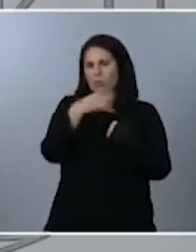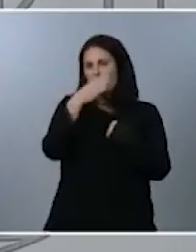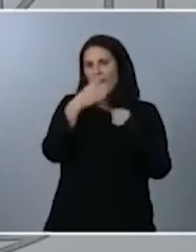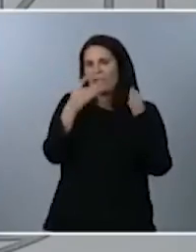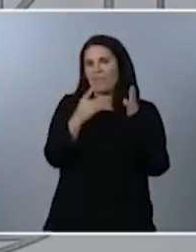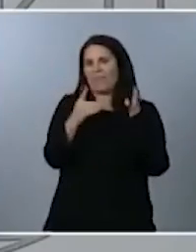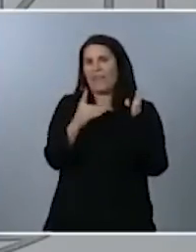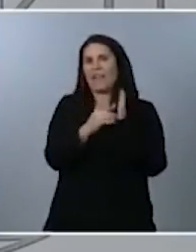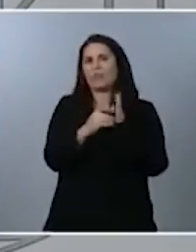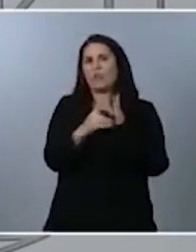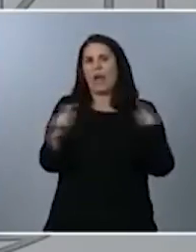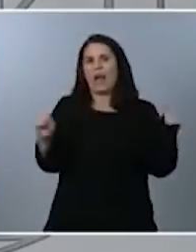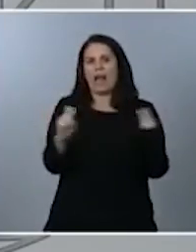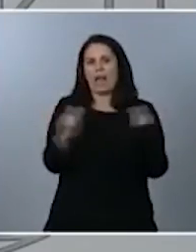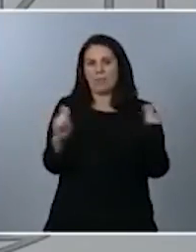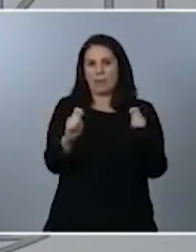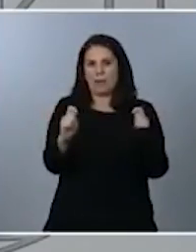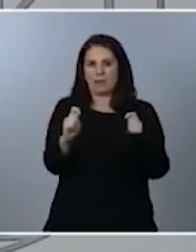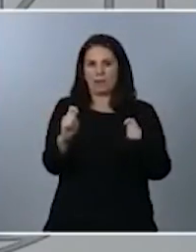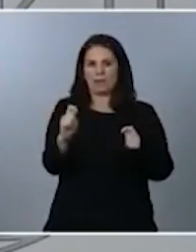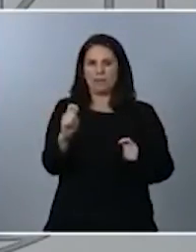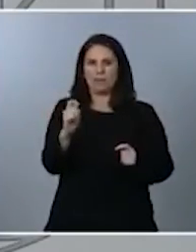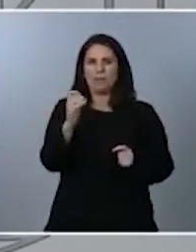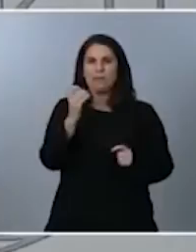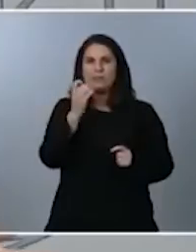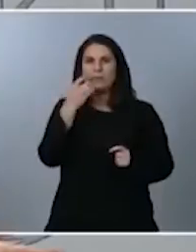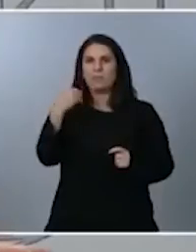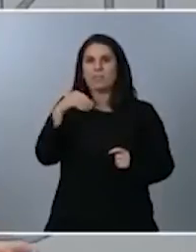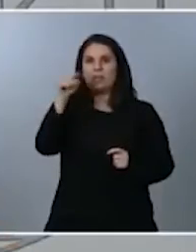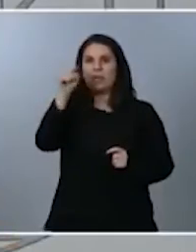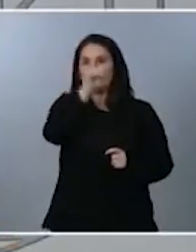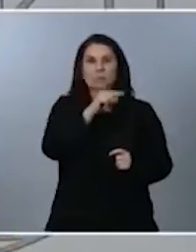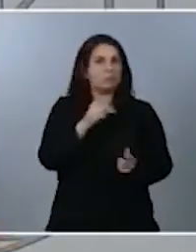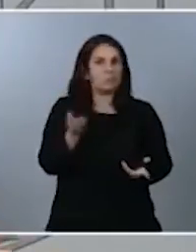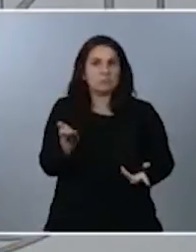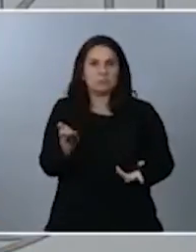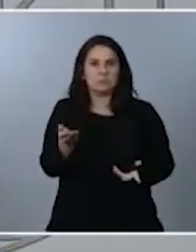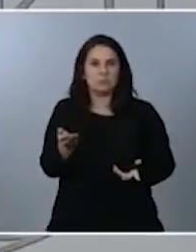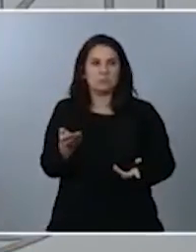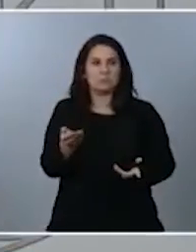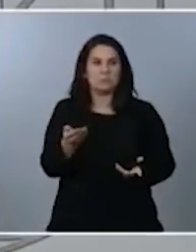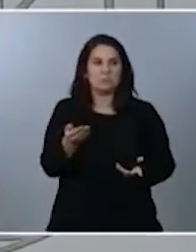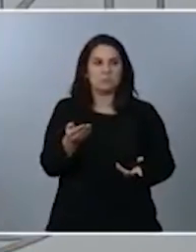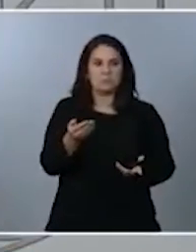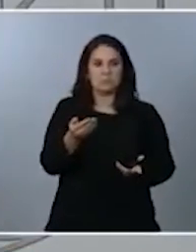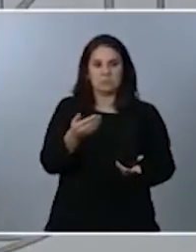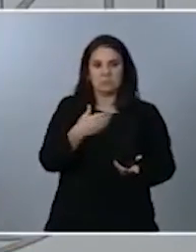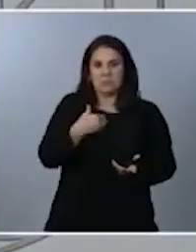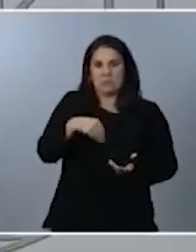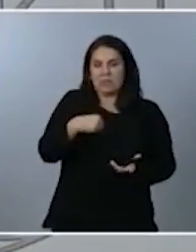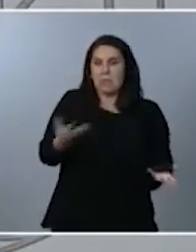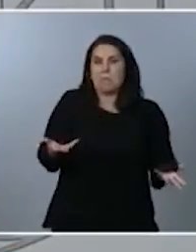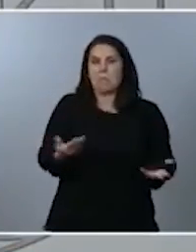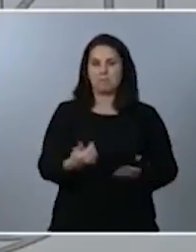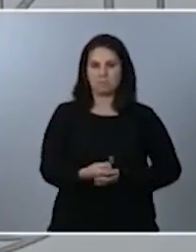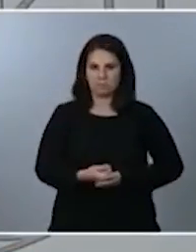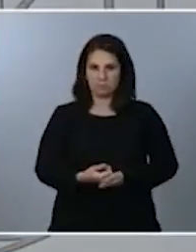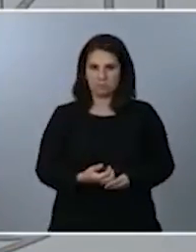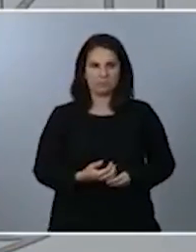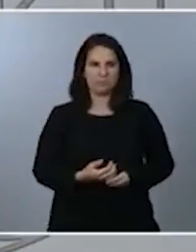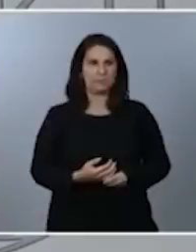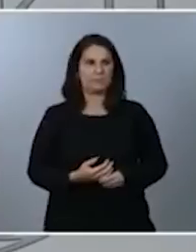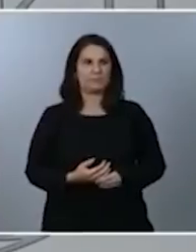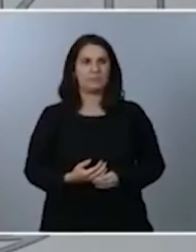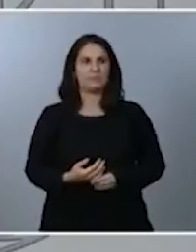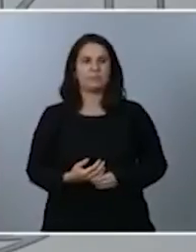presidentes autonómicos no acometen ninguna medida no tiene ningún tipo de restricción sobre los derechos fundamentales. Respecto al